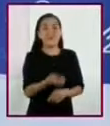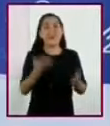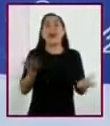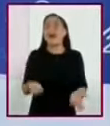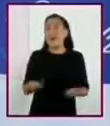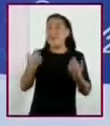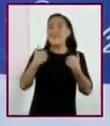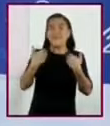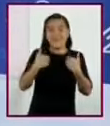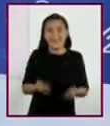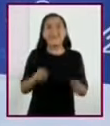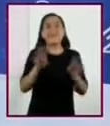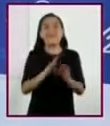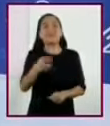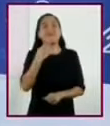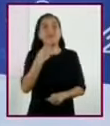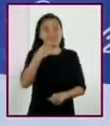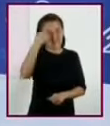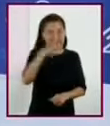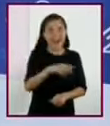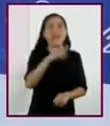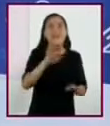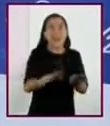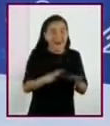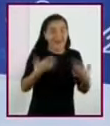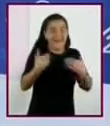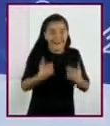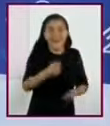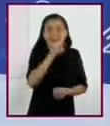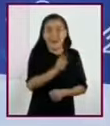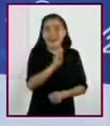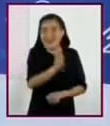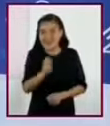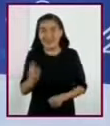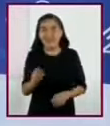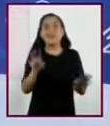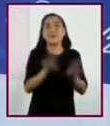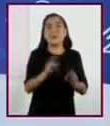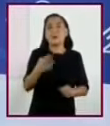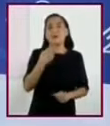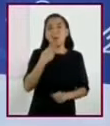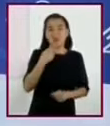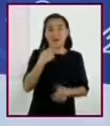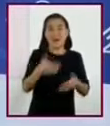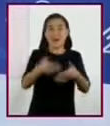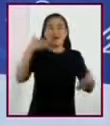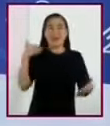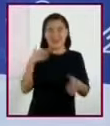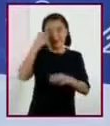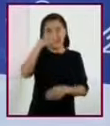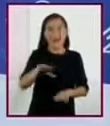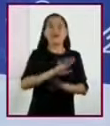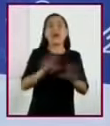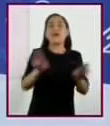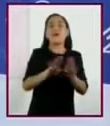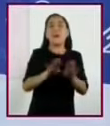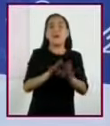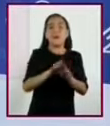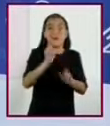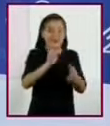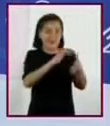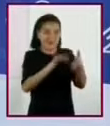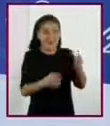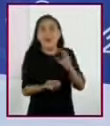parece muy útil esta manera de reconocer las palabras, porque podemos usar lo que ya sabemos para orientarnos en el